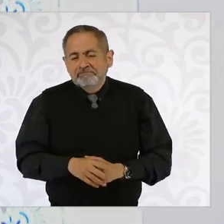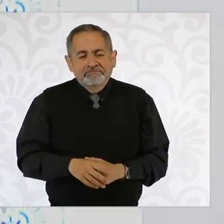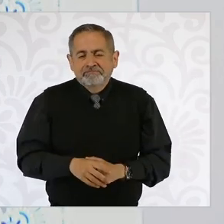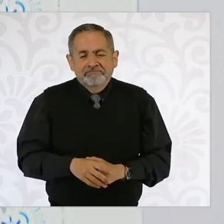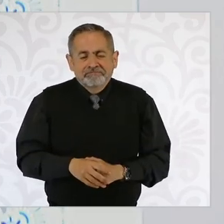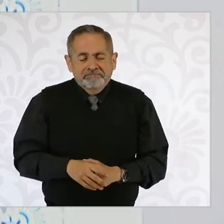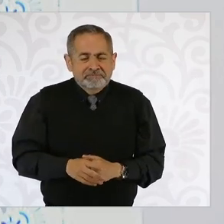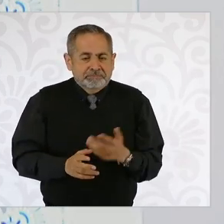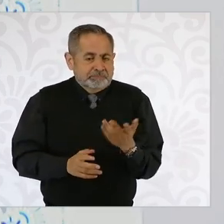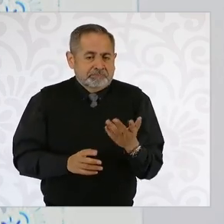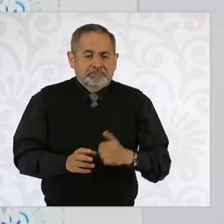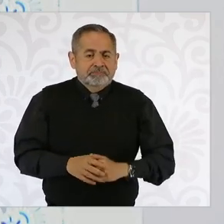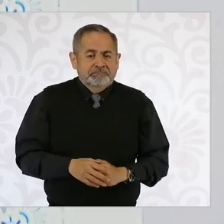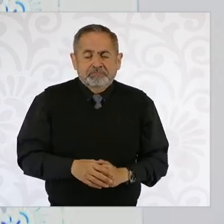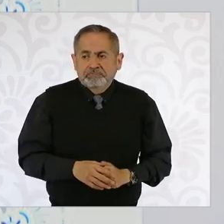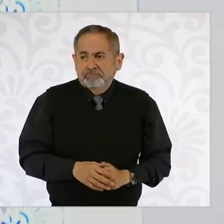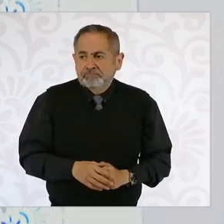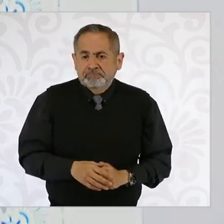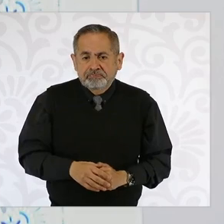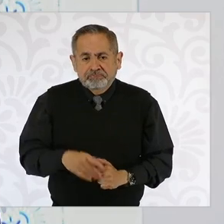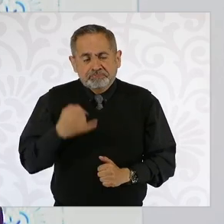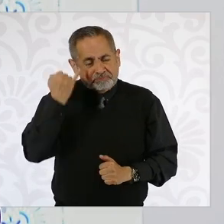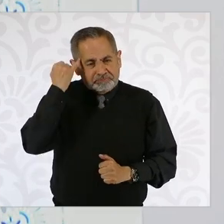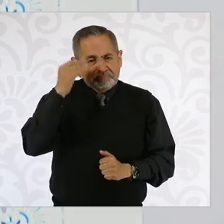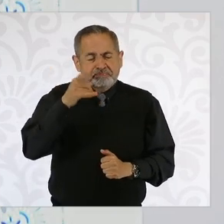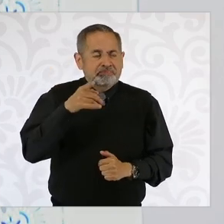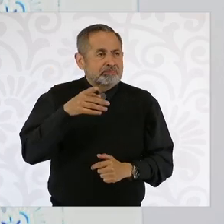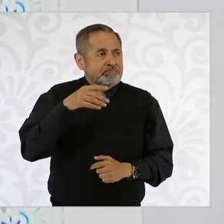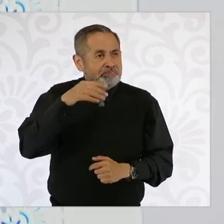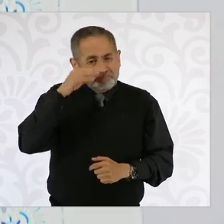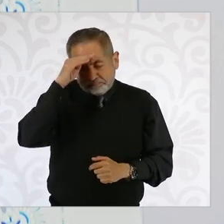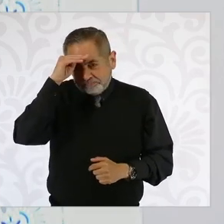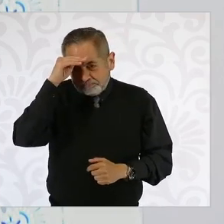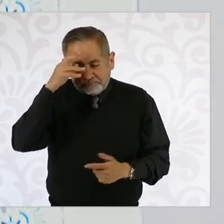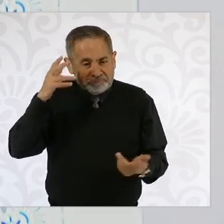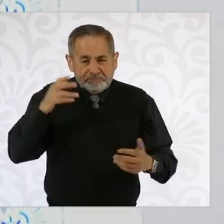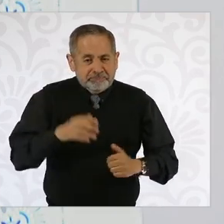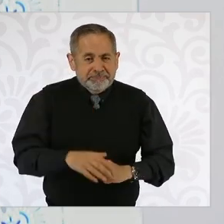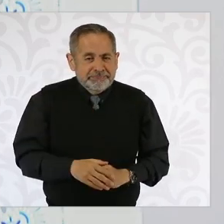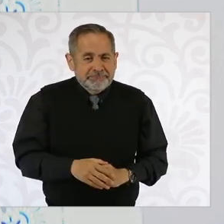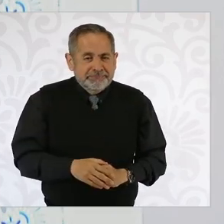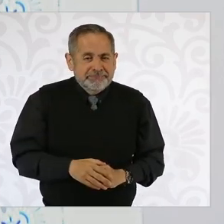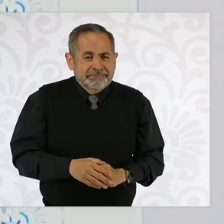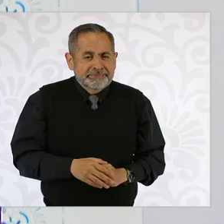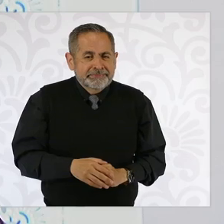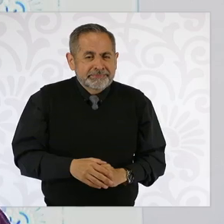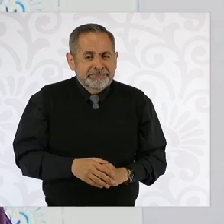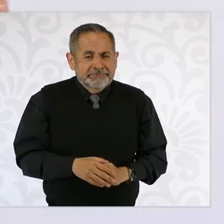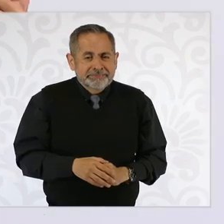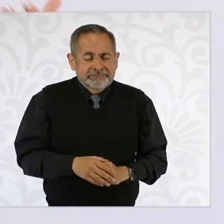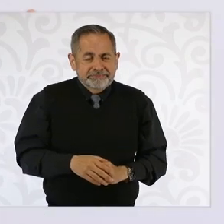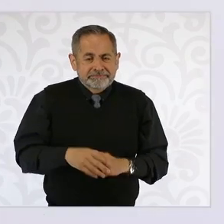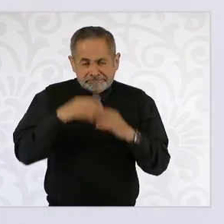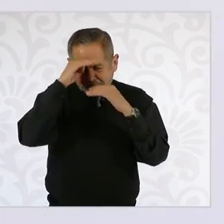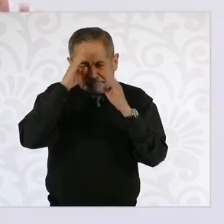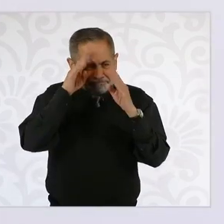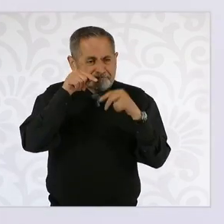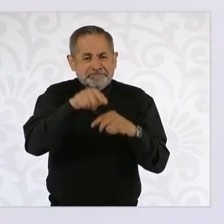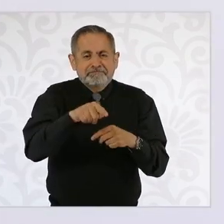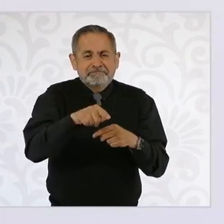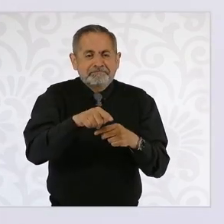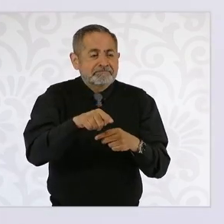pues es una visión que va a generar incluso